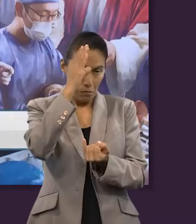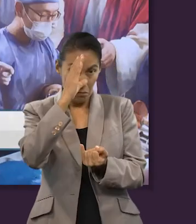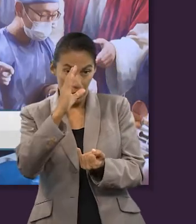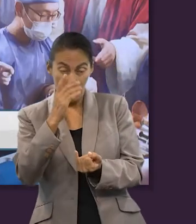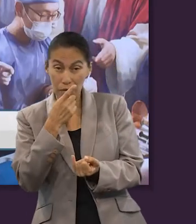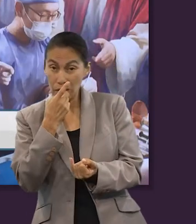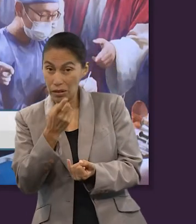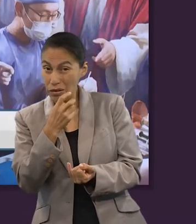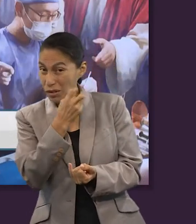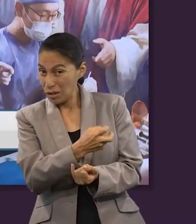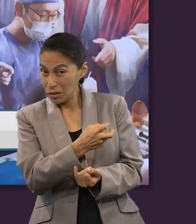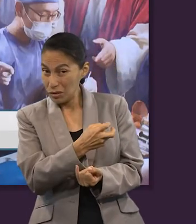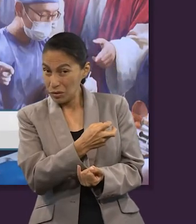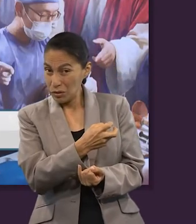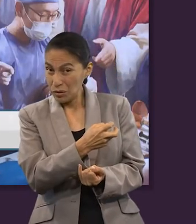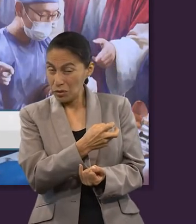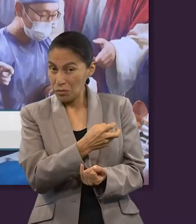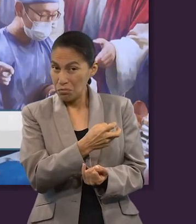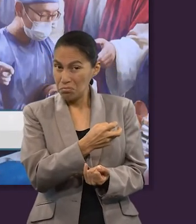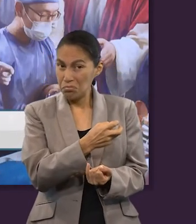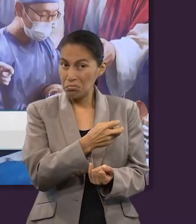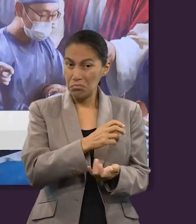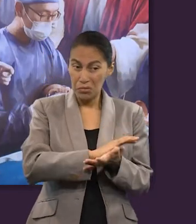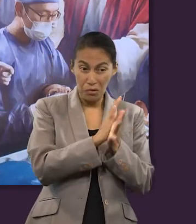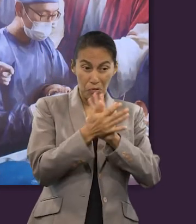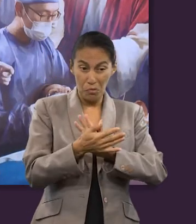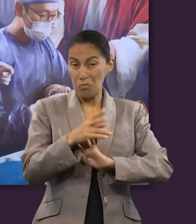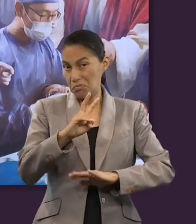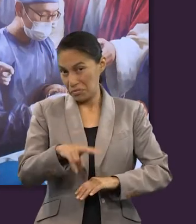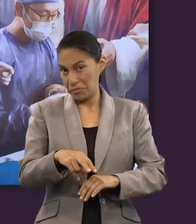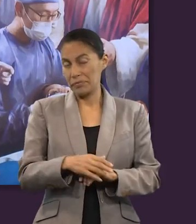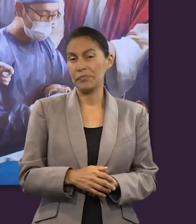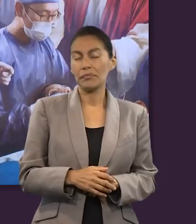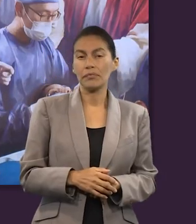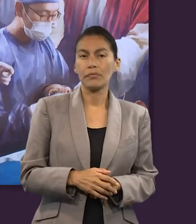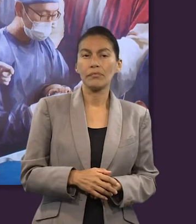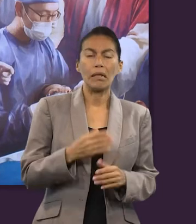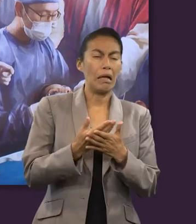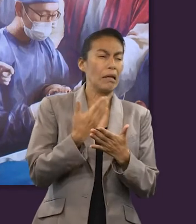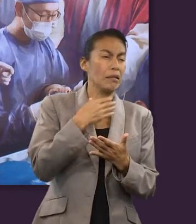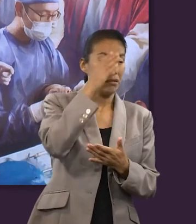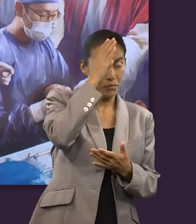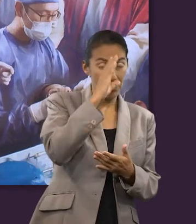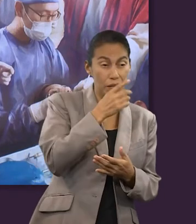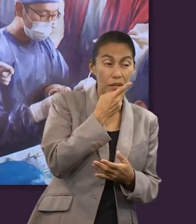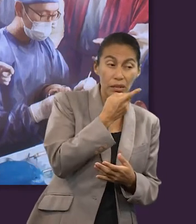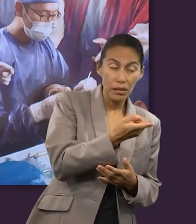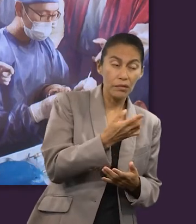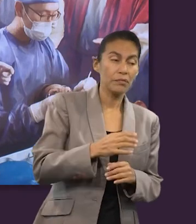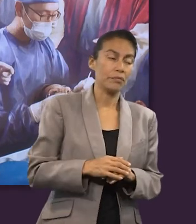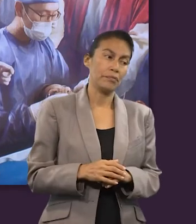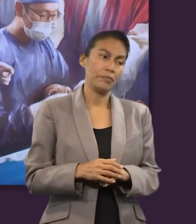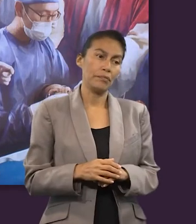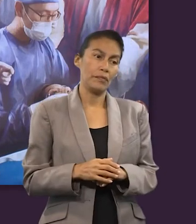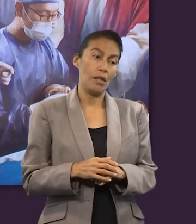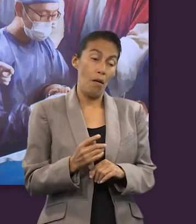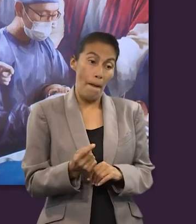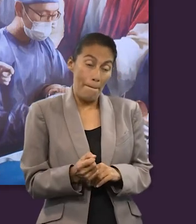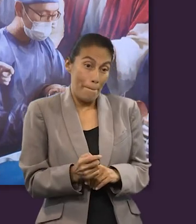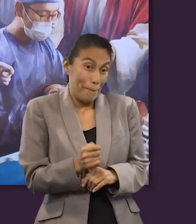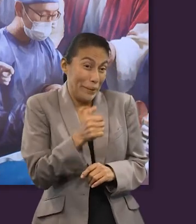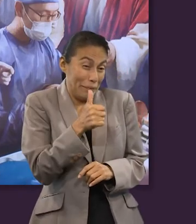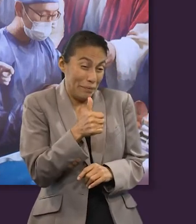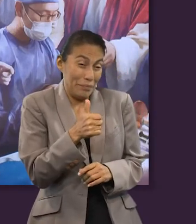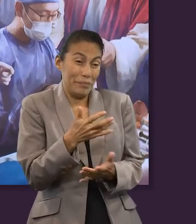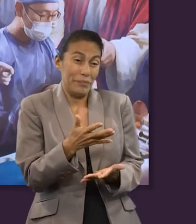es una metáfora que se volvió relevante para ellos. Me gustó lo que dijiste hace un momento, Ciprián. Me dijiste que con la